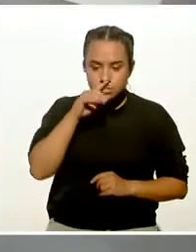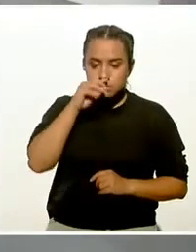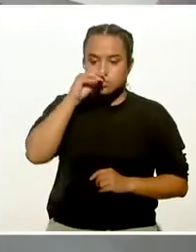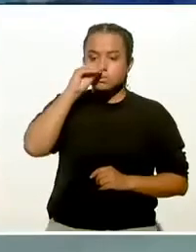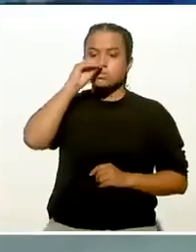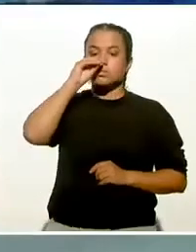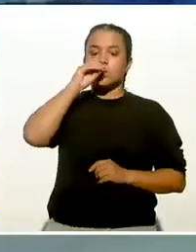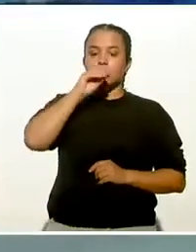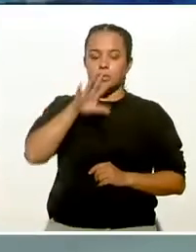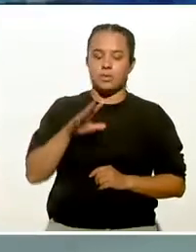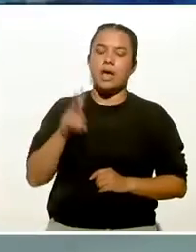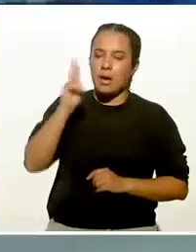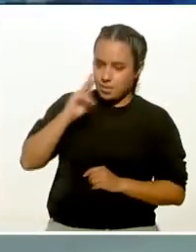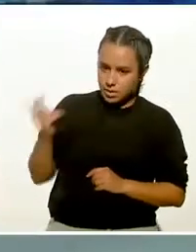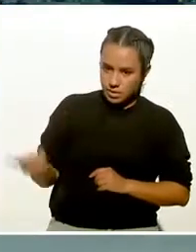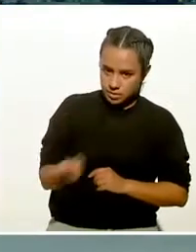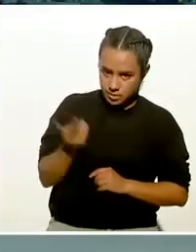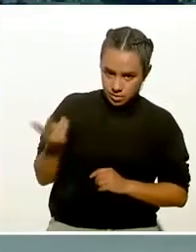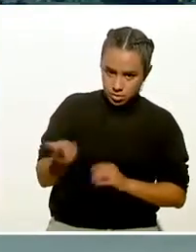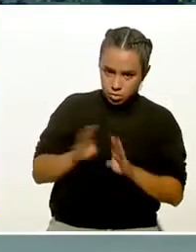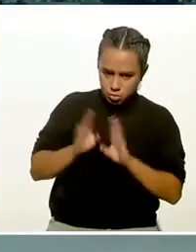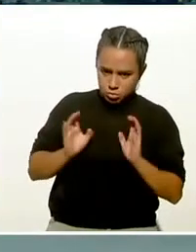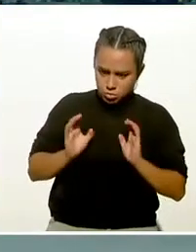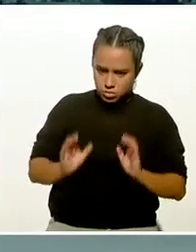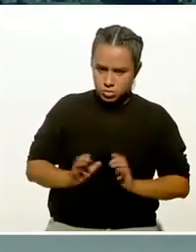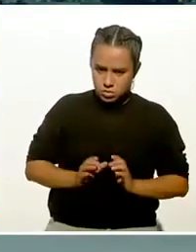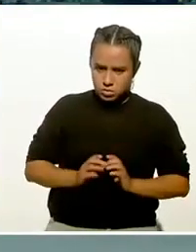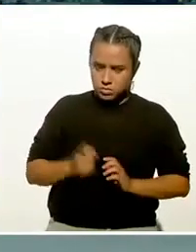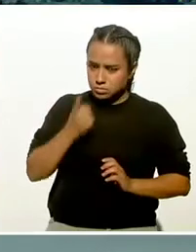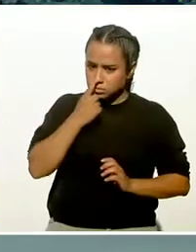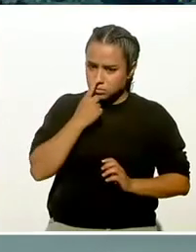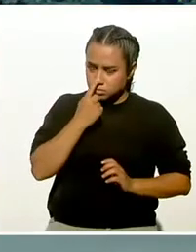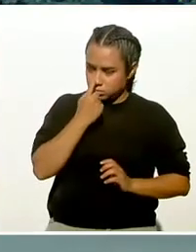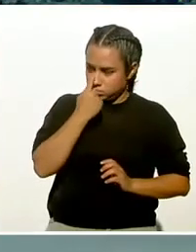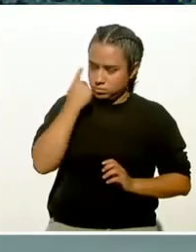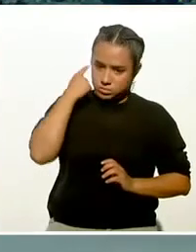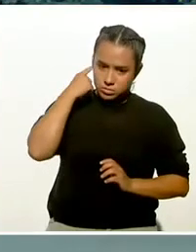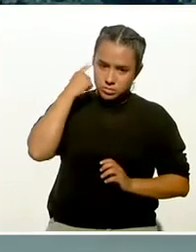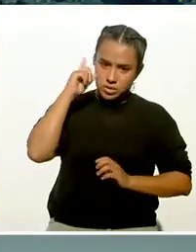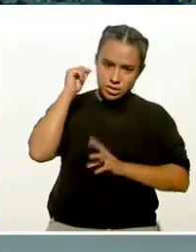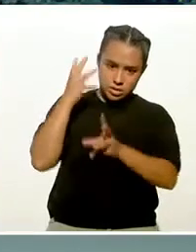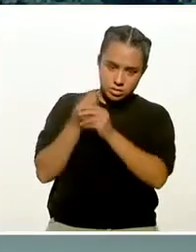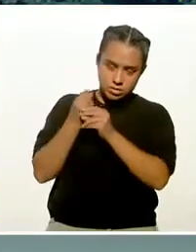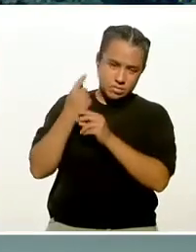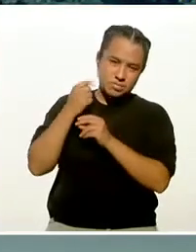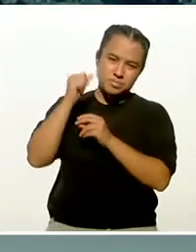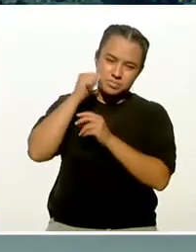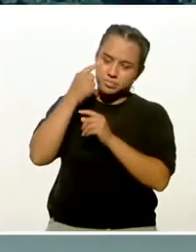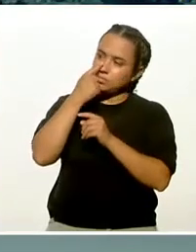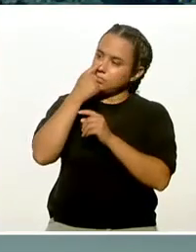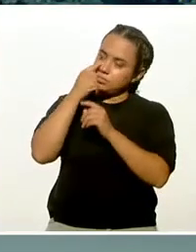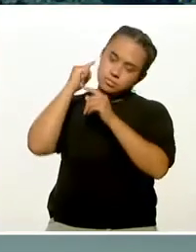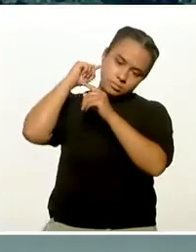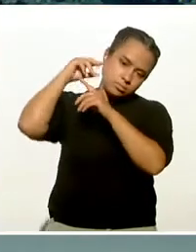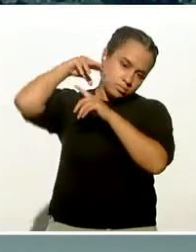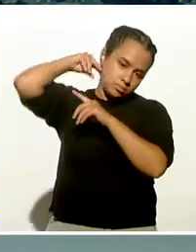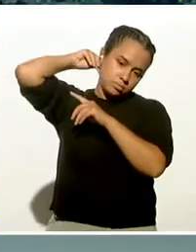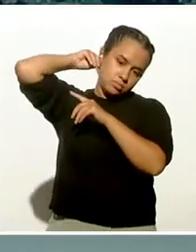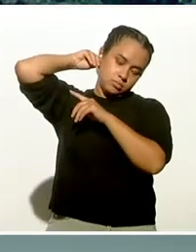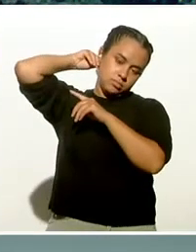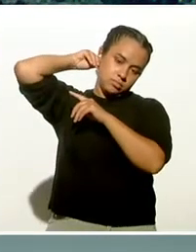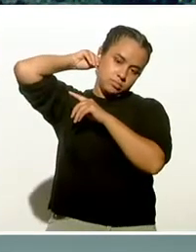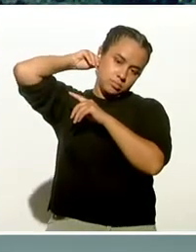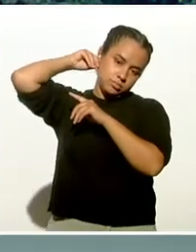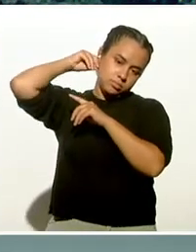Pero yo tengo una pregunta ahí anatómica. El aire aquí atrás se junta en la boca y en la nariz, aquí atrás se junta en la Así en la